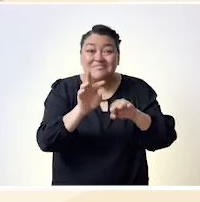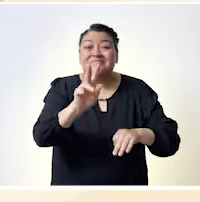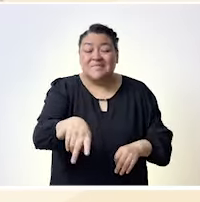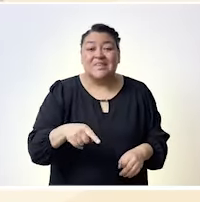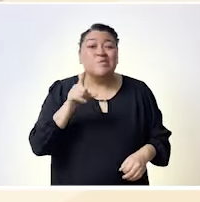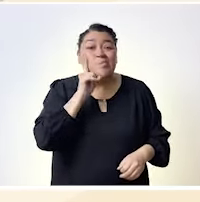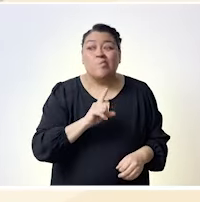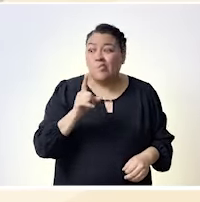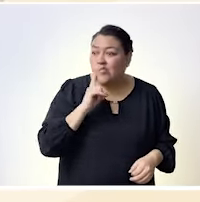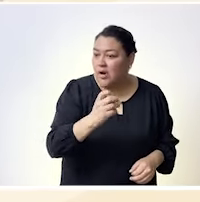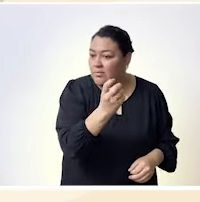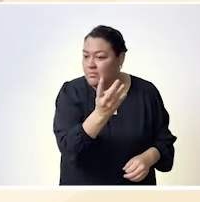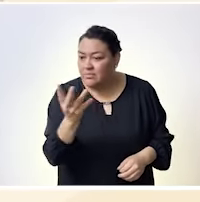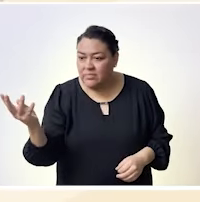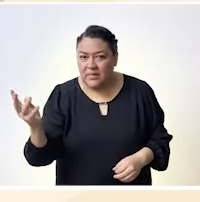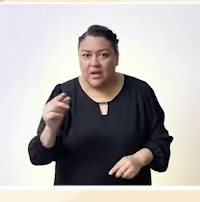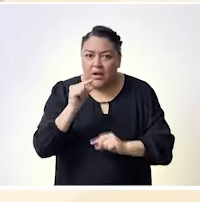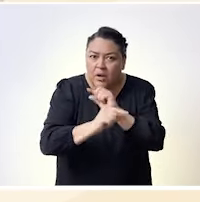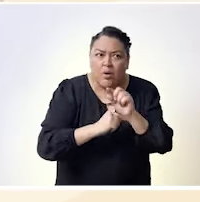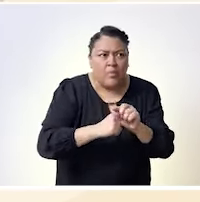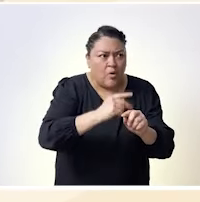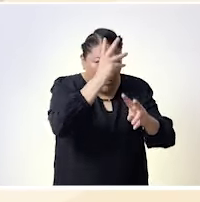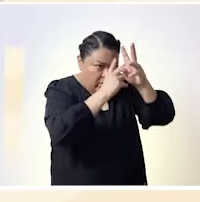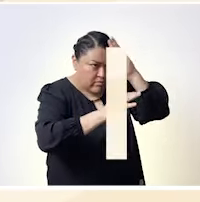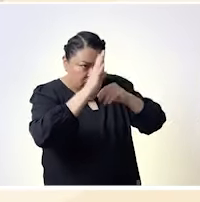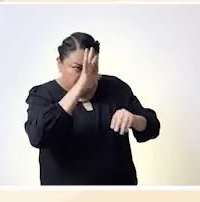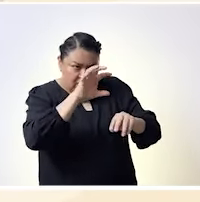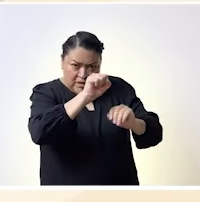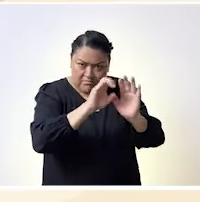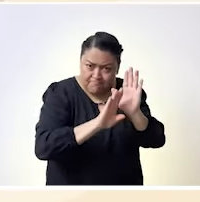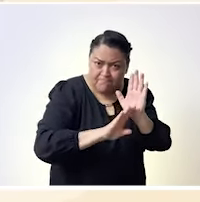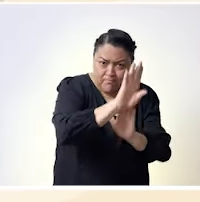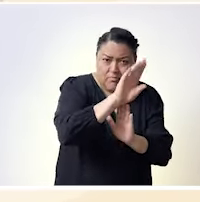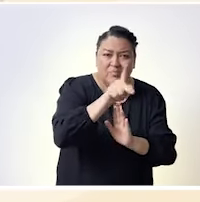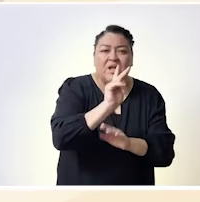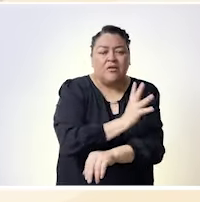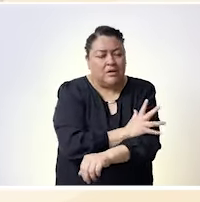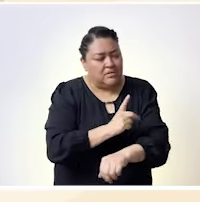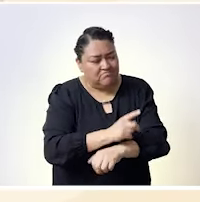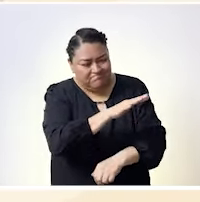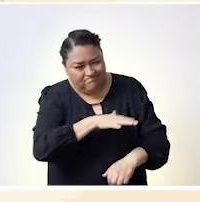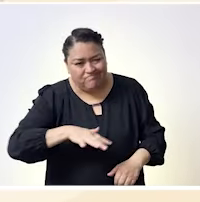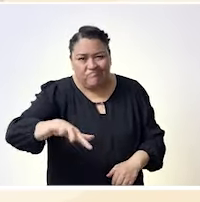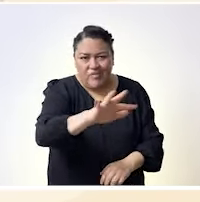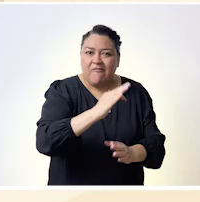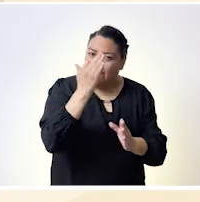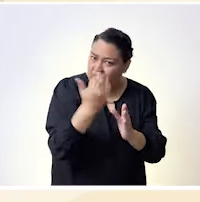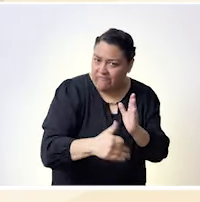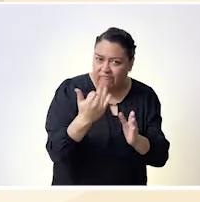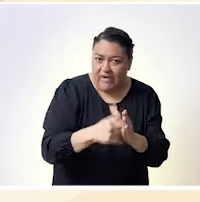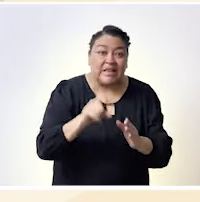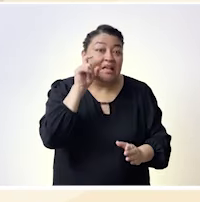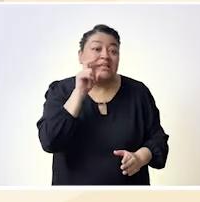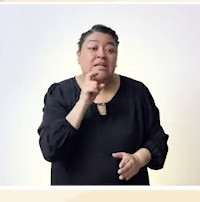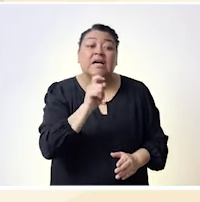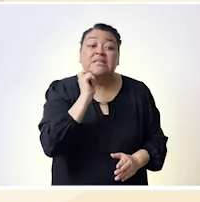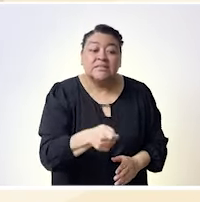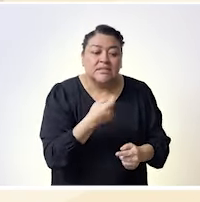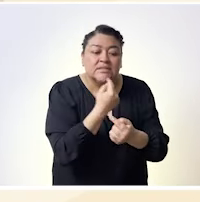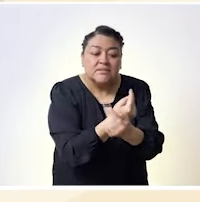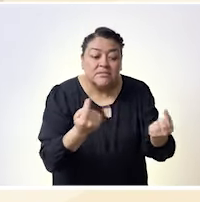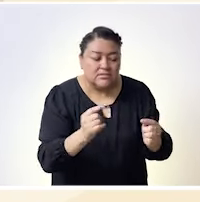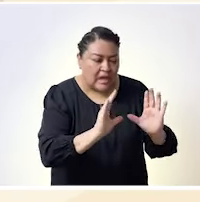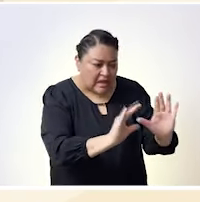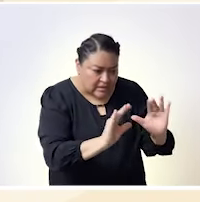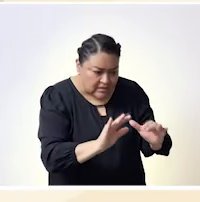forma de ser mujer y creo que también parte de lo que culturalmente nos han enseñado es que solamente existe